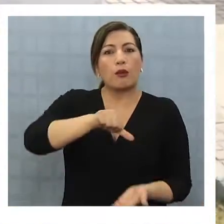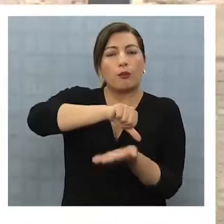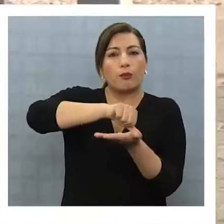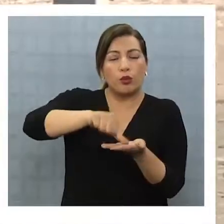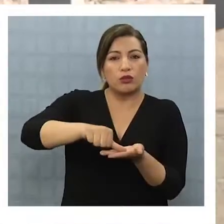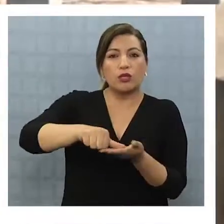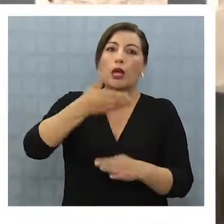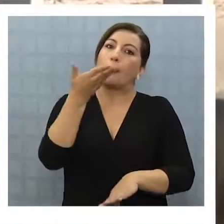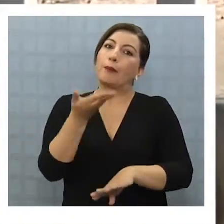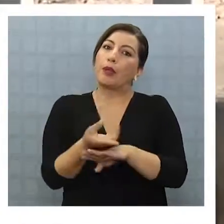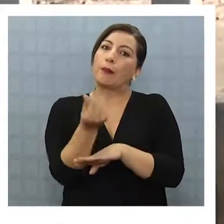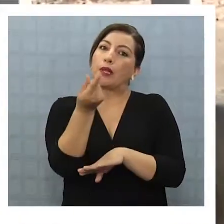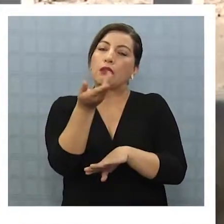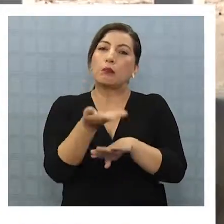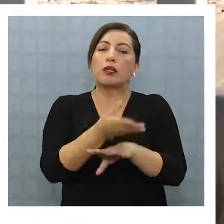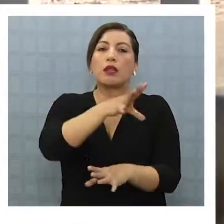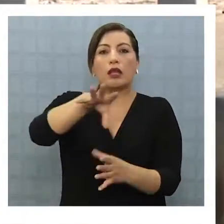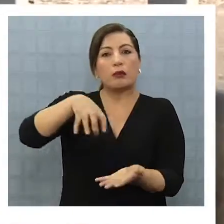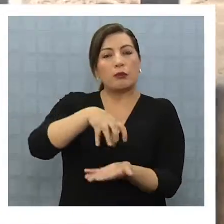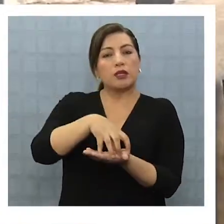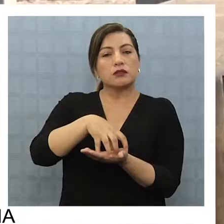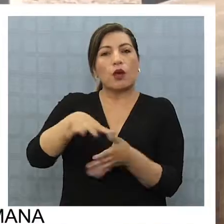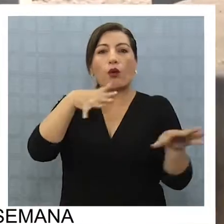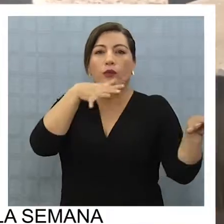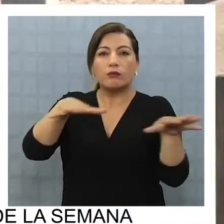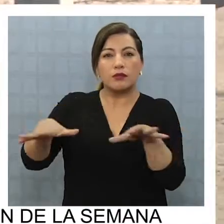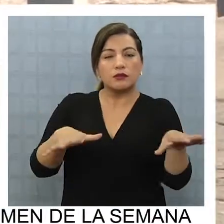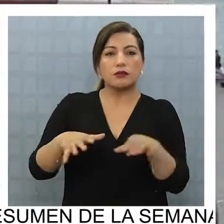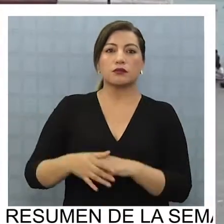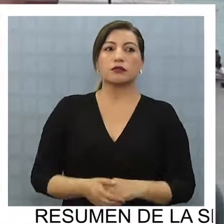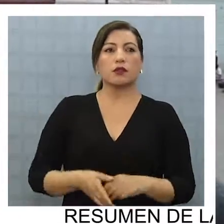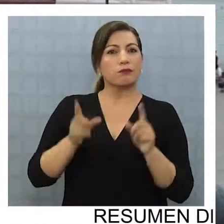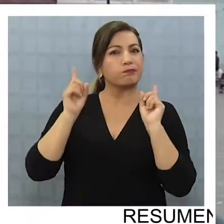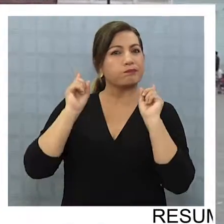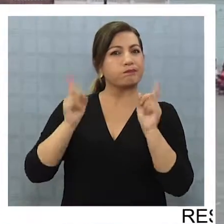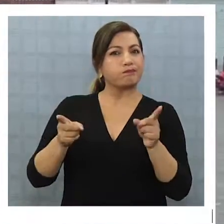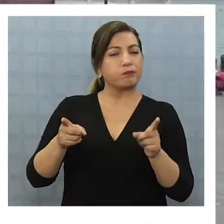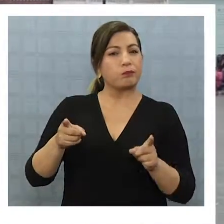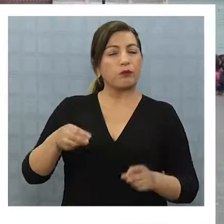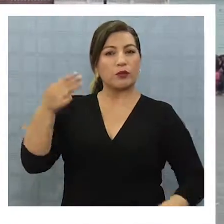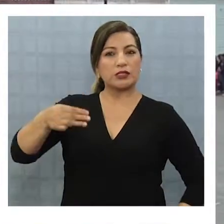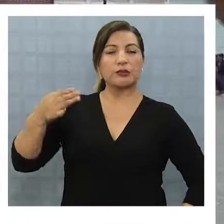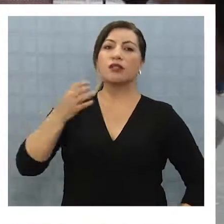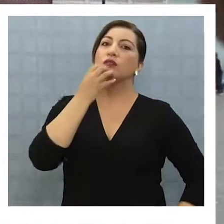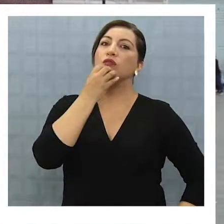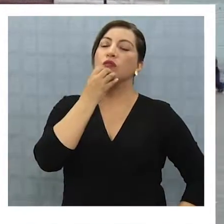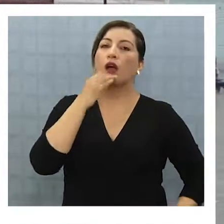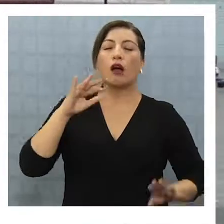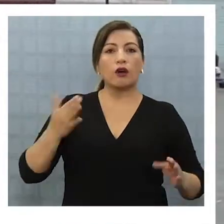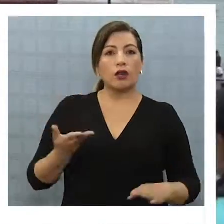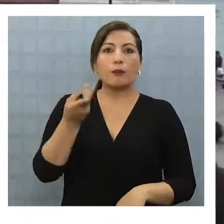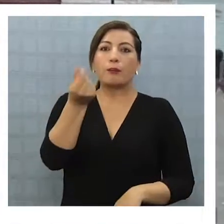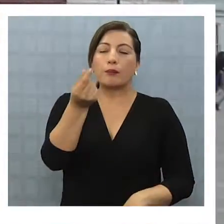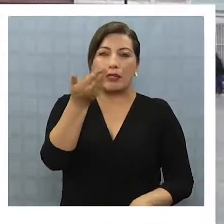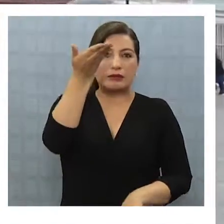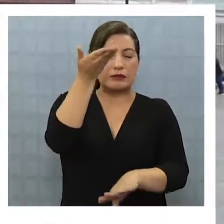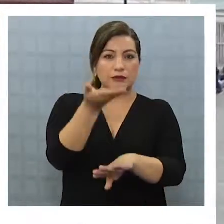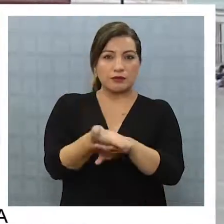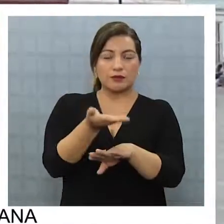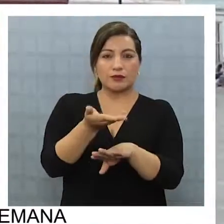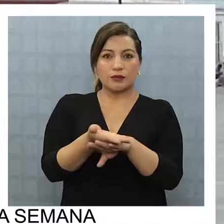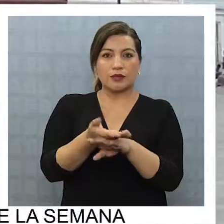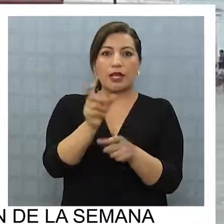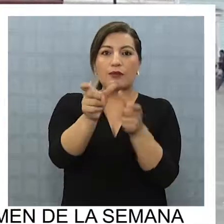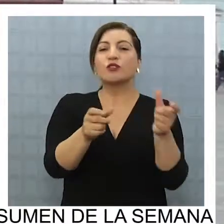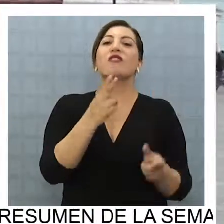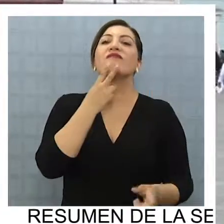acampan o piden dinero en plazas o playas? Esta ordenanza que sacó la municipalidad de Antofagasta de empezar a cobrarle a